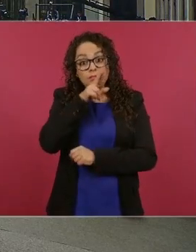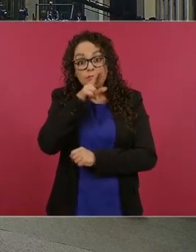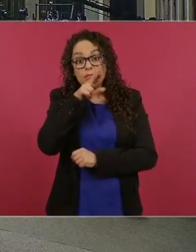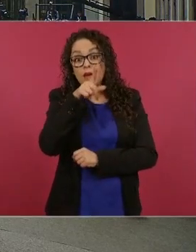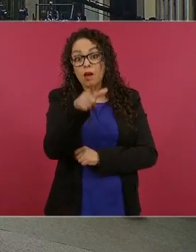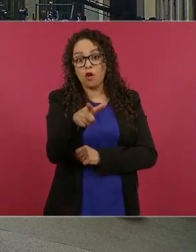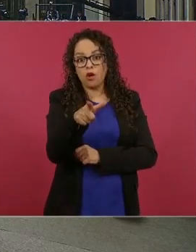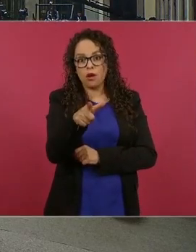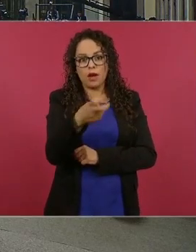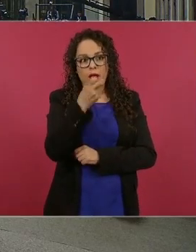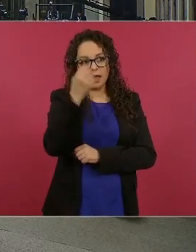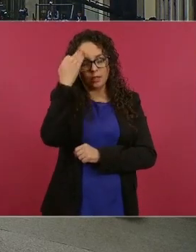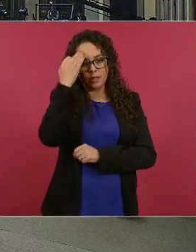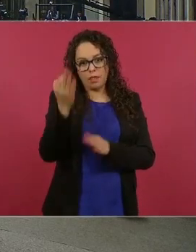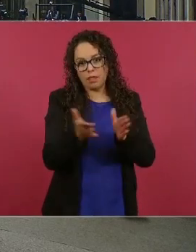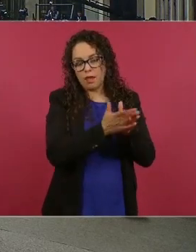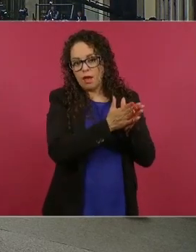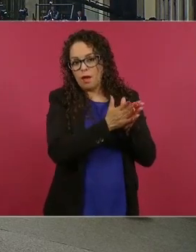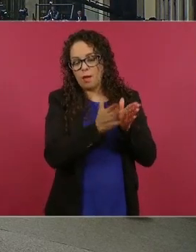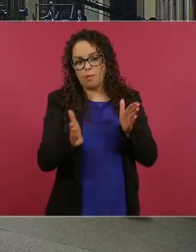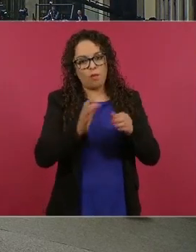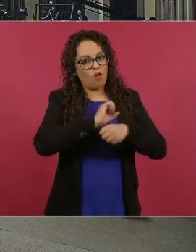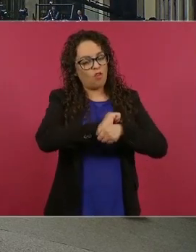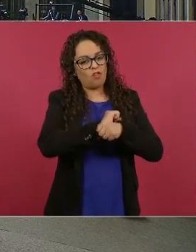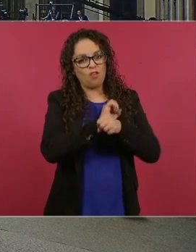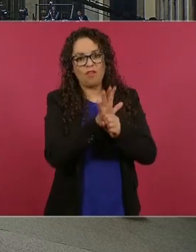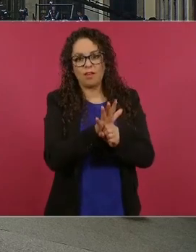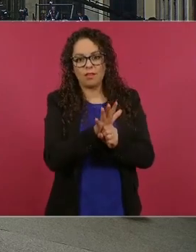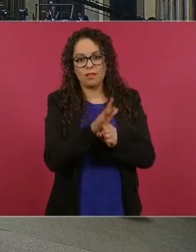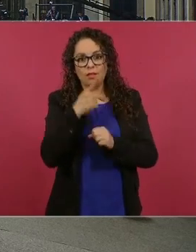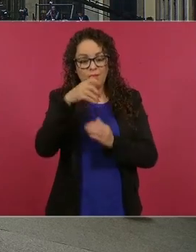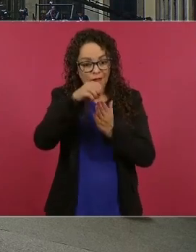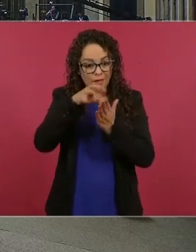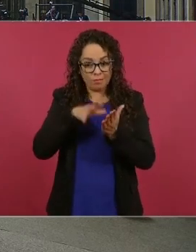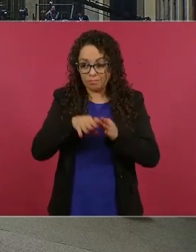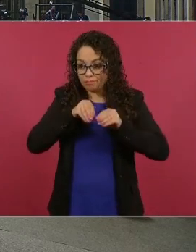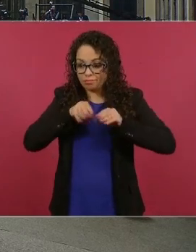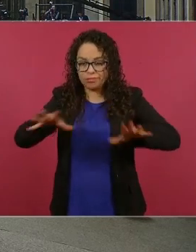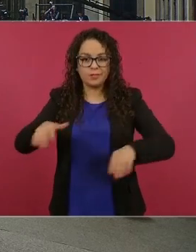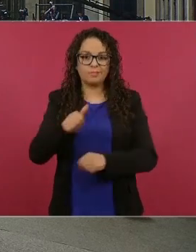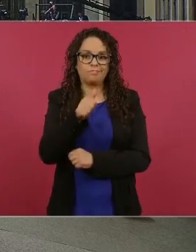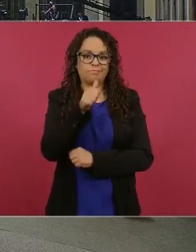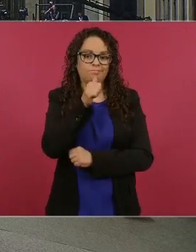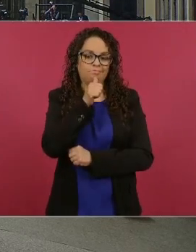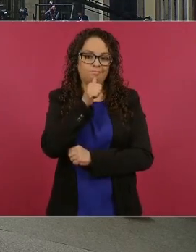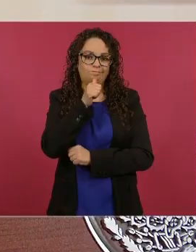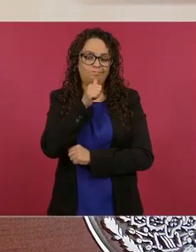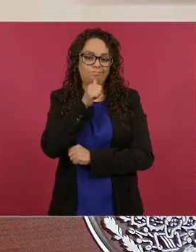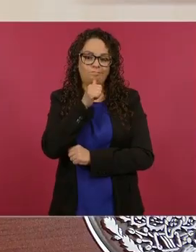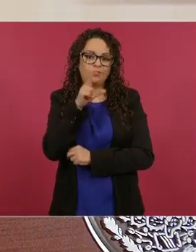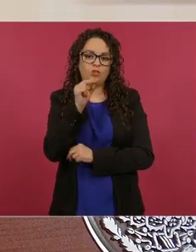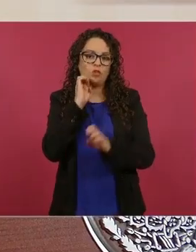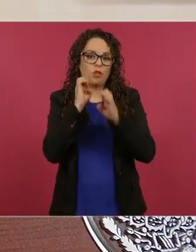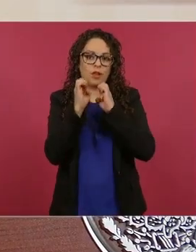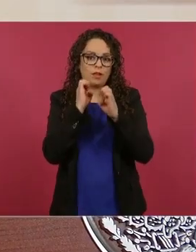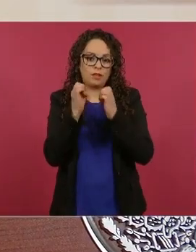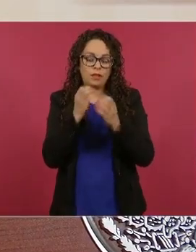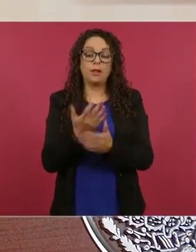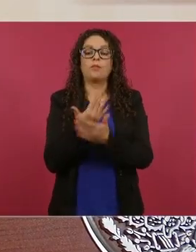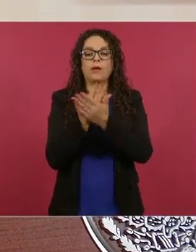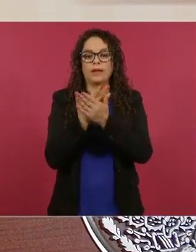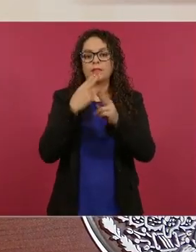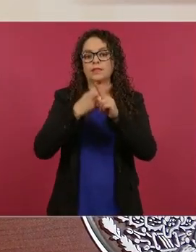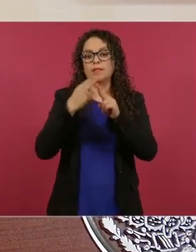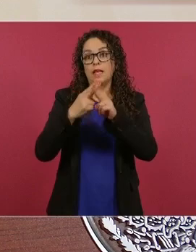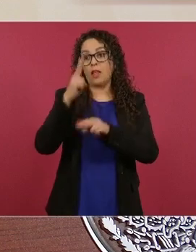INEGI de la última entonces es muy probable que en la encuesta que se va a dar a conocer en el 25 se va a demostrar